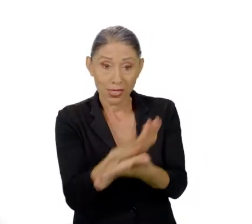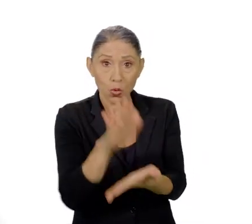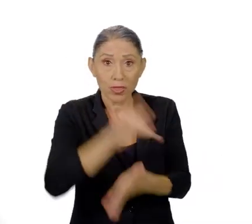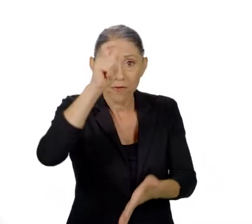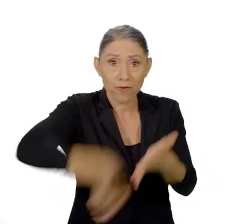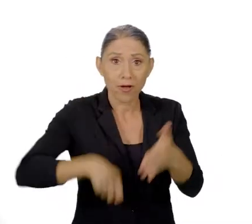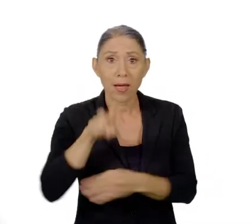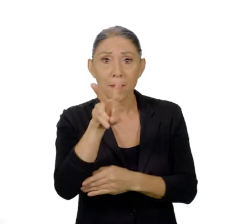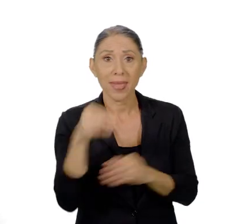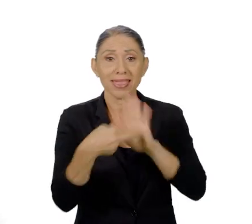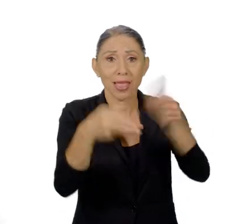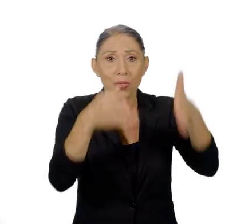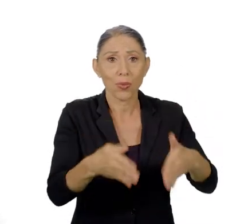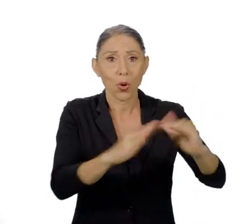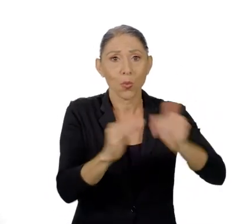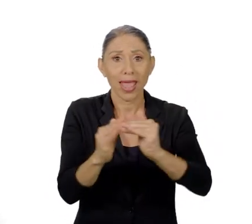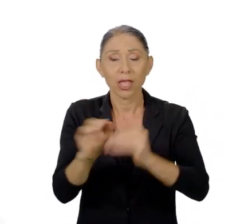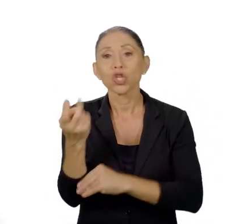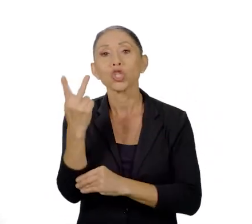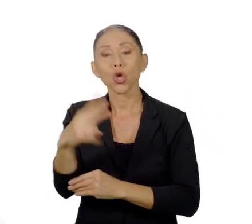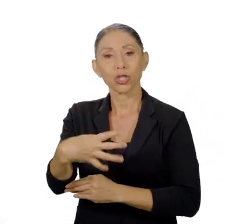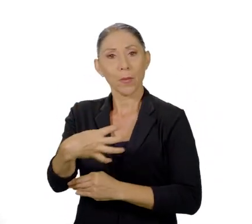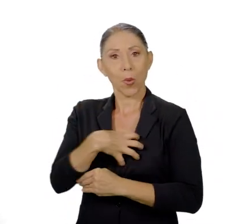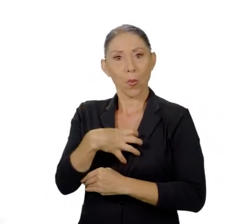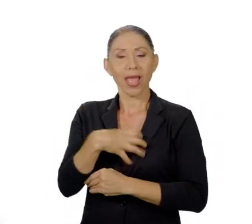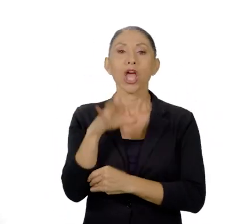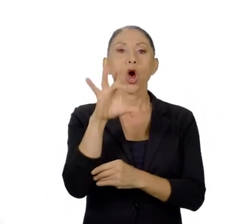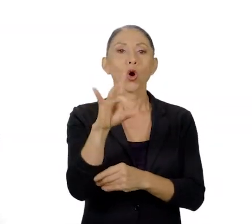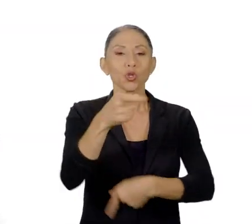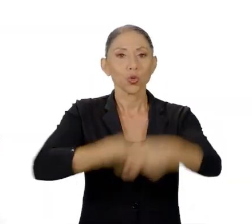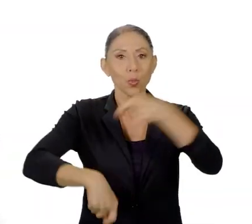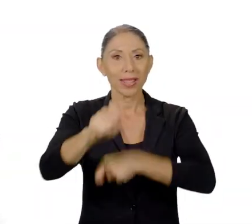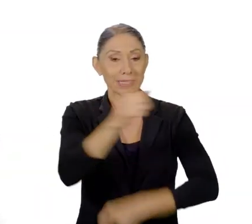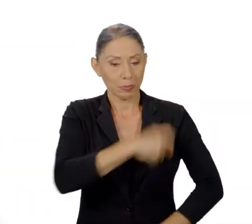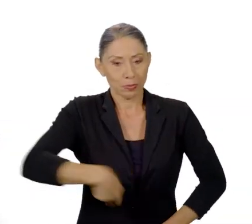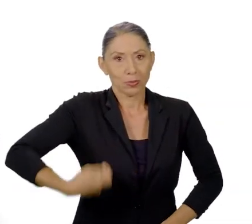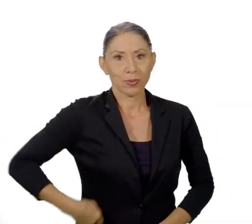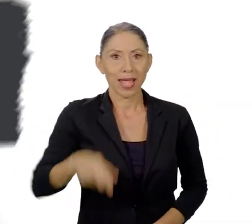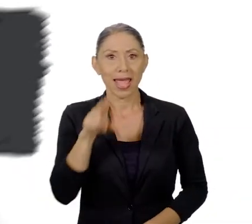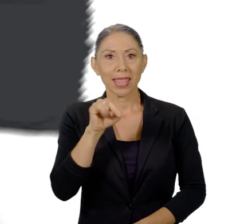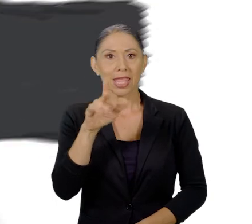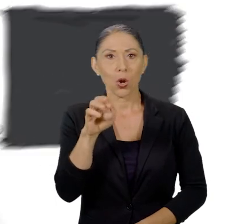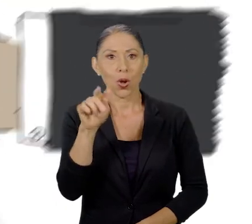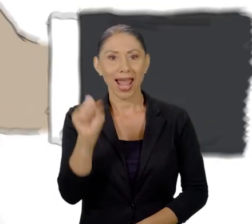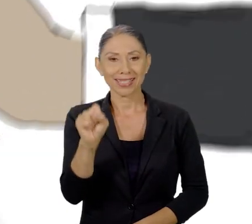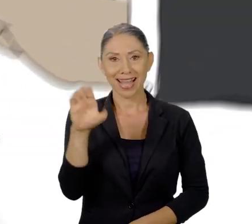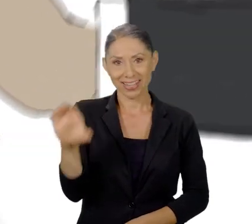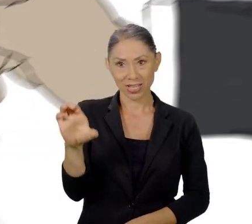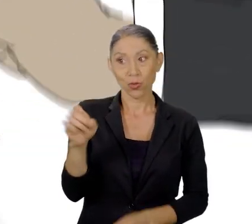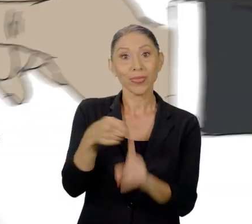por 20 delegados comunales, 12 propietarios y 8 suplentes, presididos por Nicolás Carrillo,